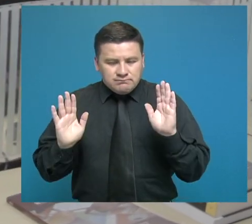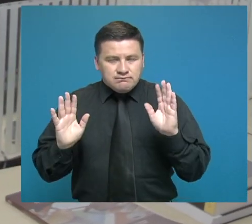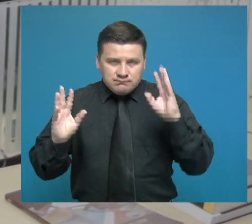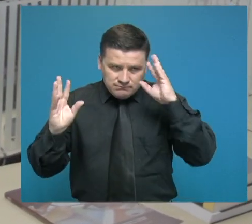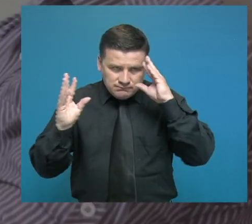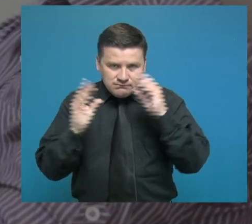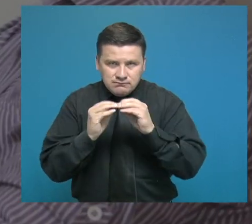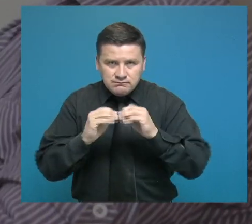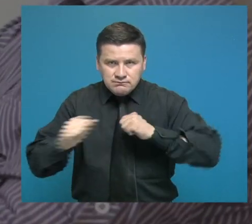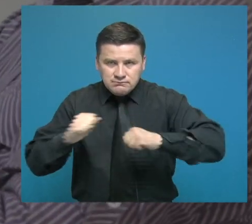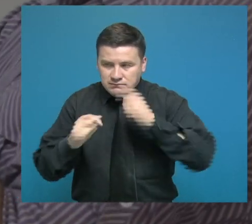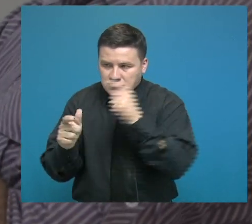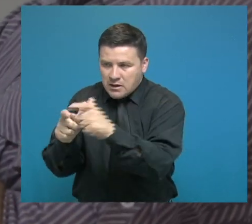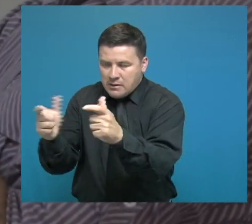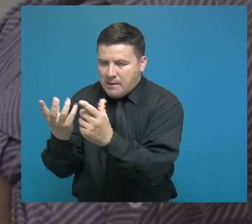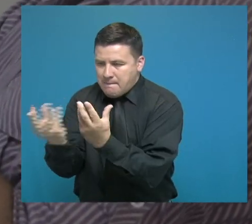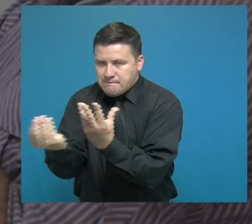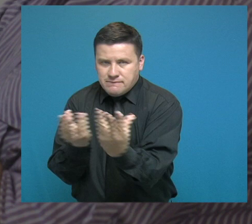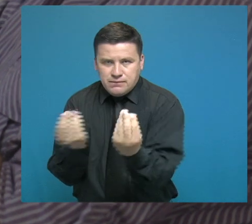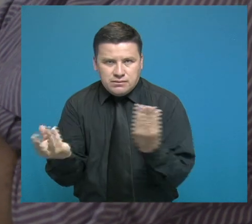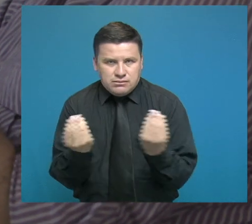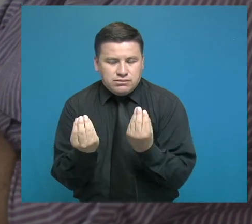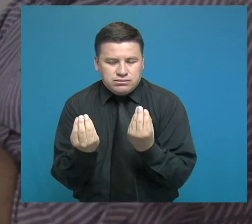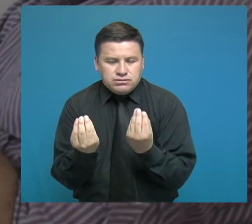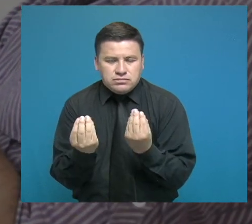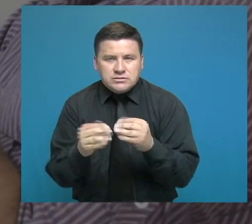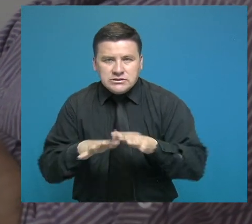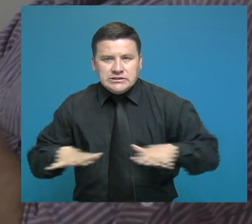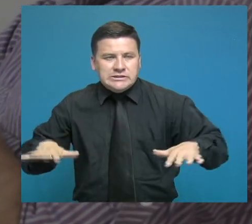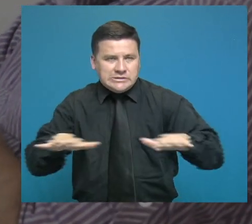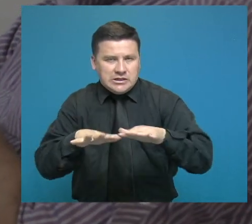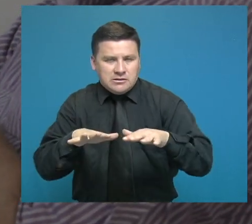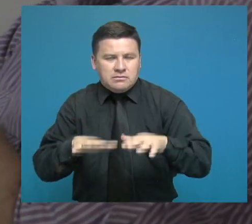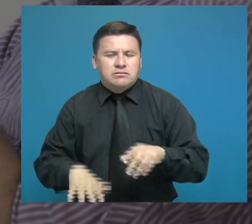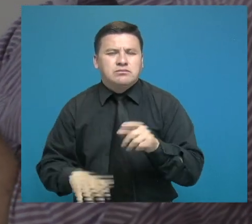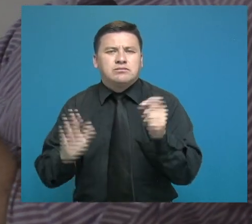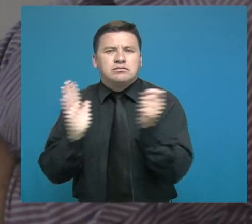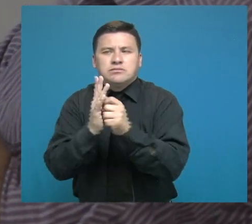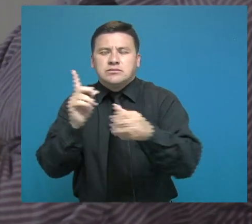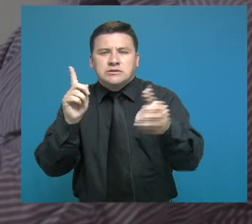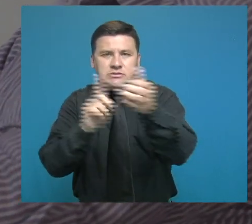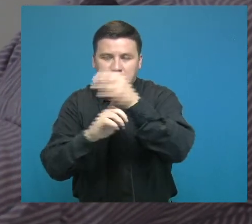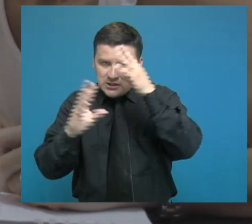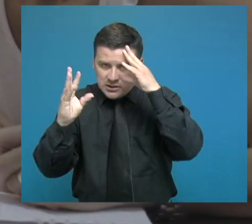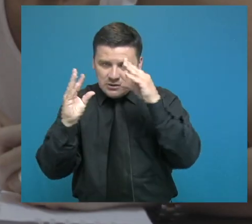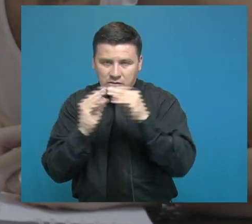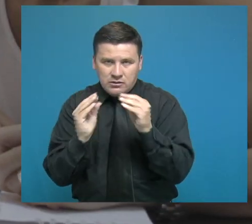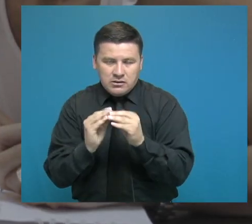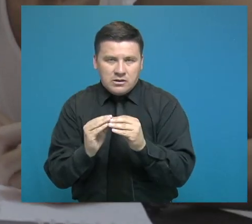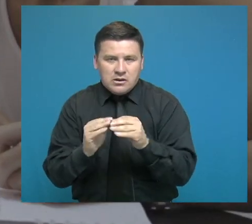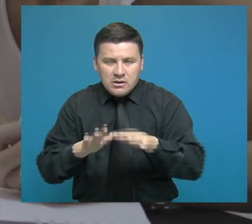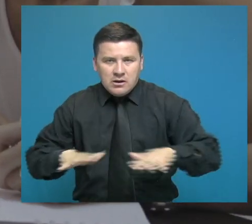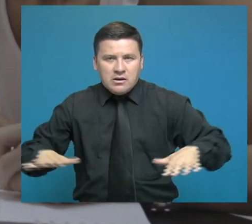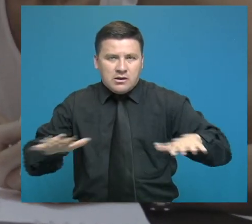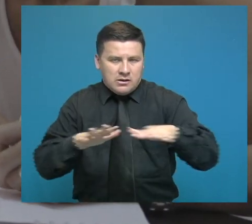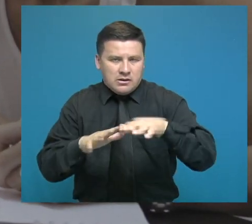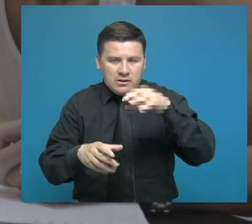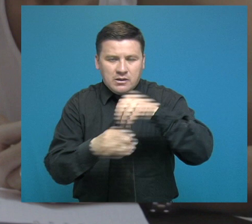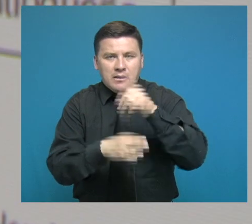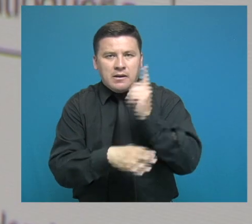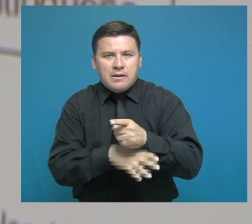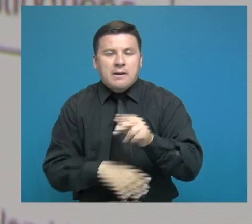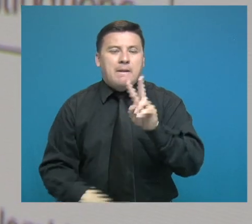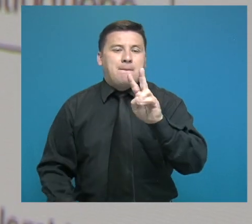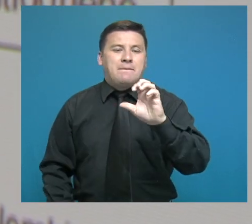Pero eso también está enmarcado dentro de un operativo muy grande, como una lógicamente grande de posicionamiento territorial, que se dio en Cocorná, en esa